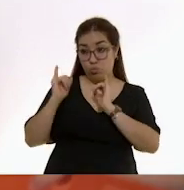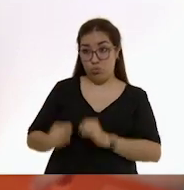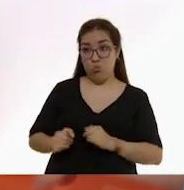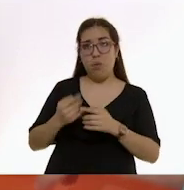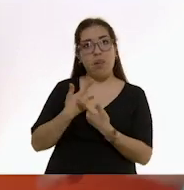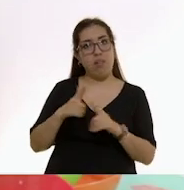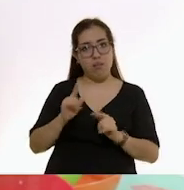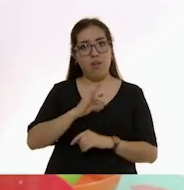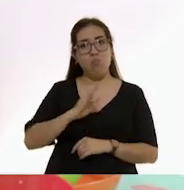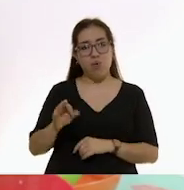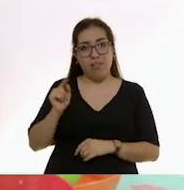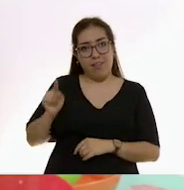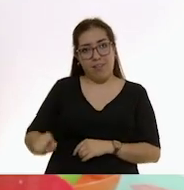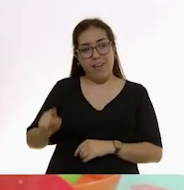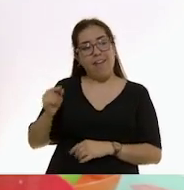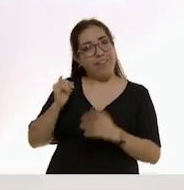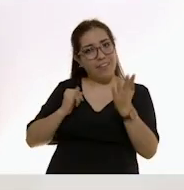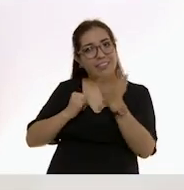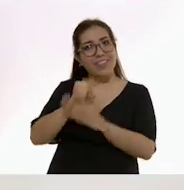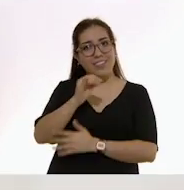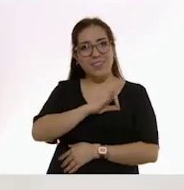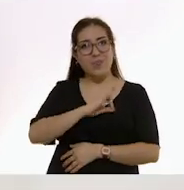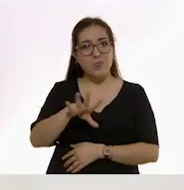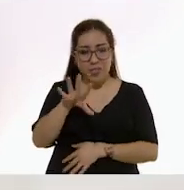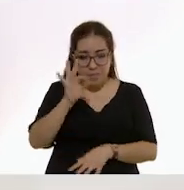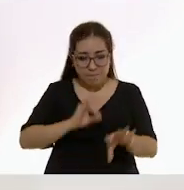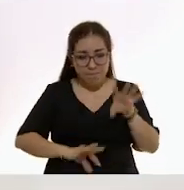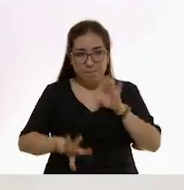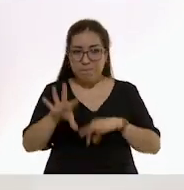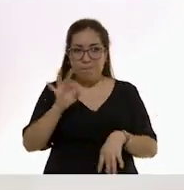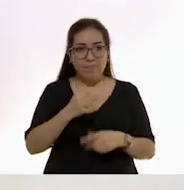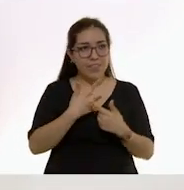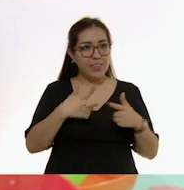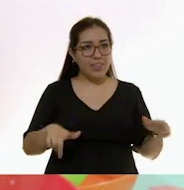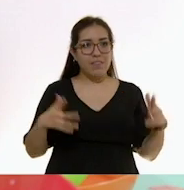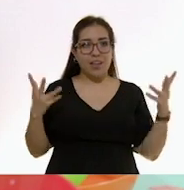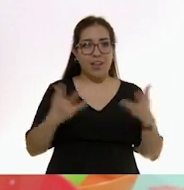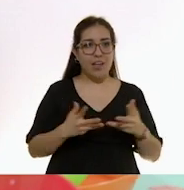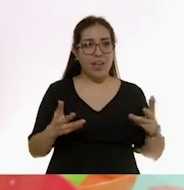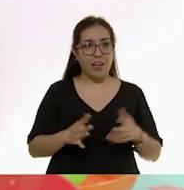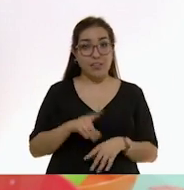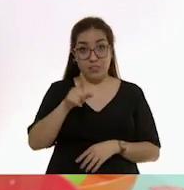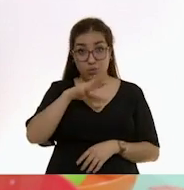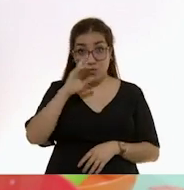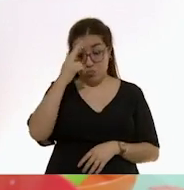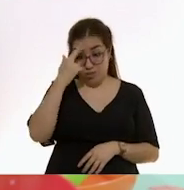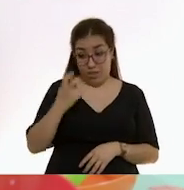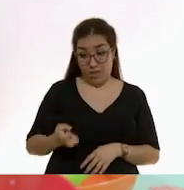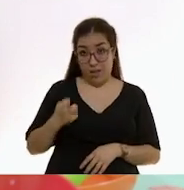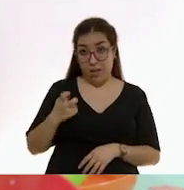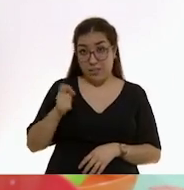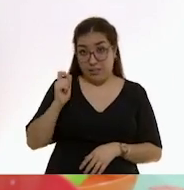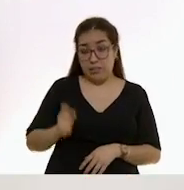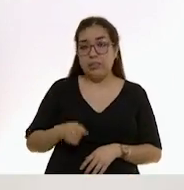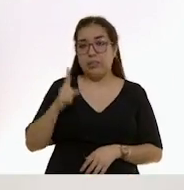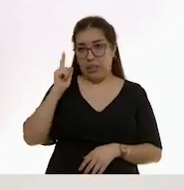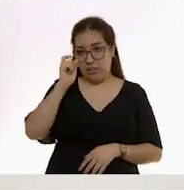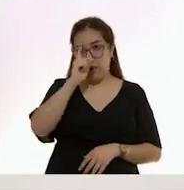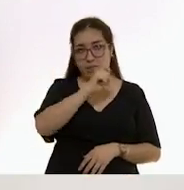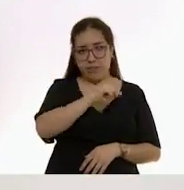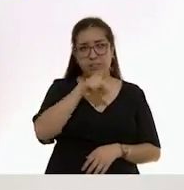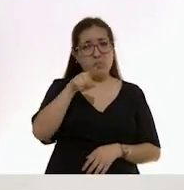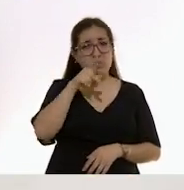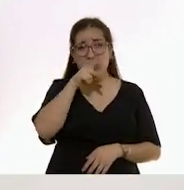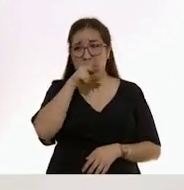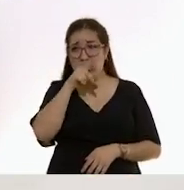dejando que él o ella escoja qué fruta usar y recuerda que esta es una tarea compleja, así que